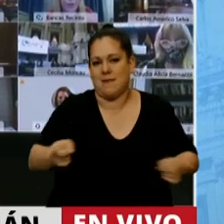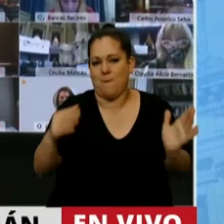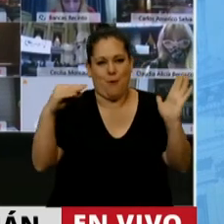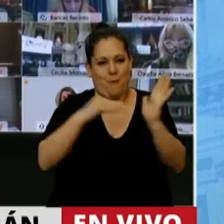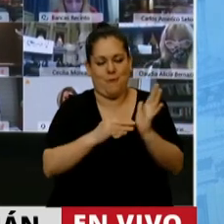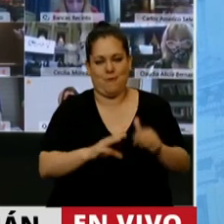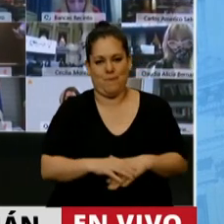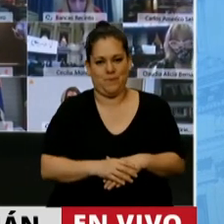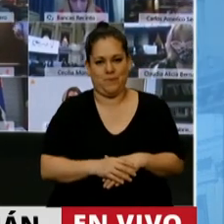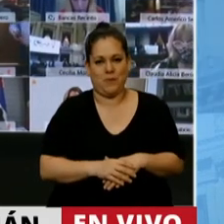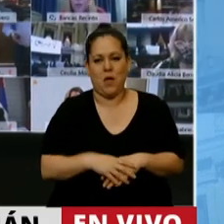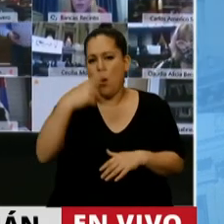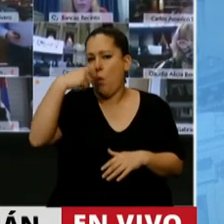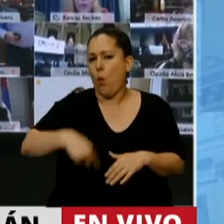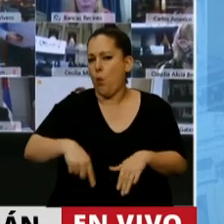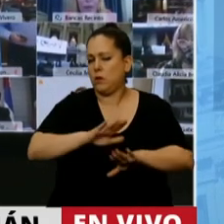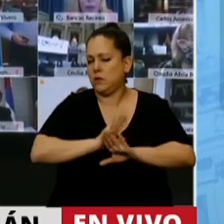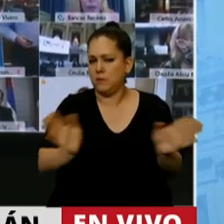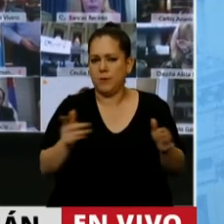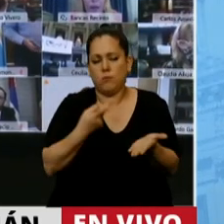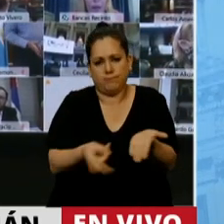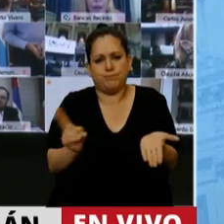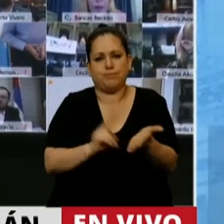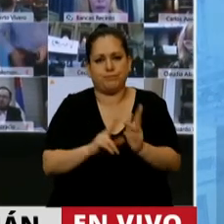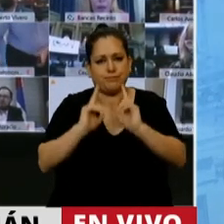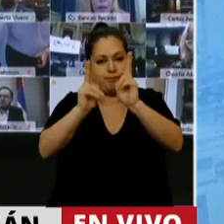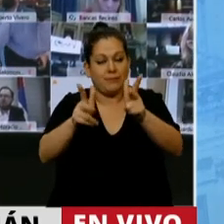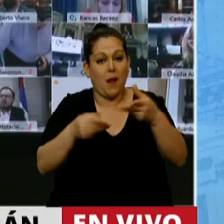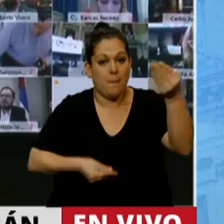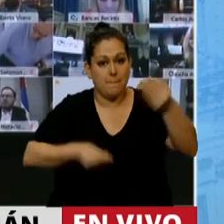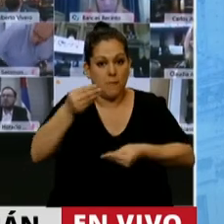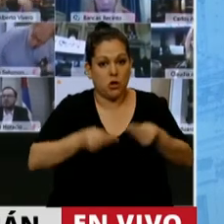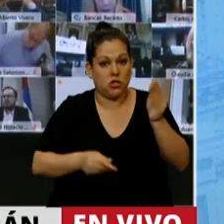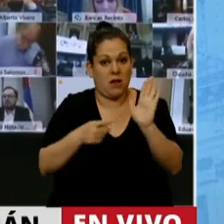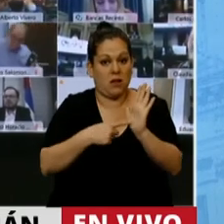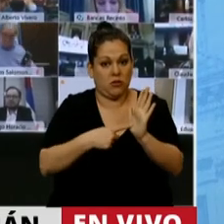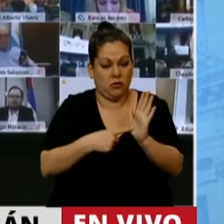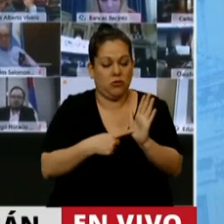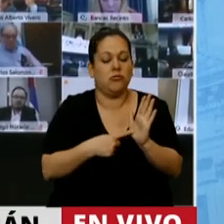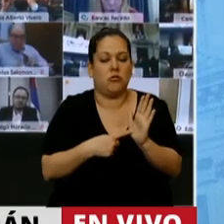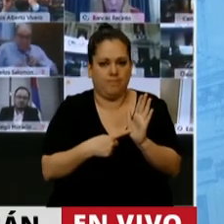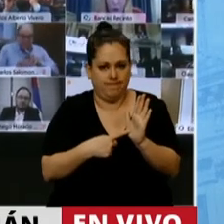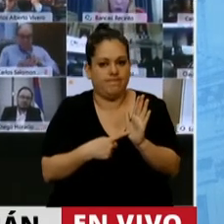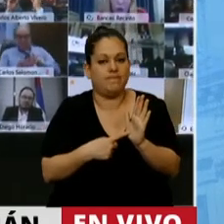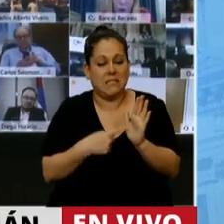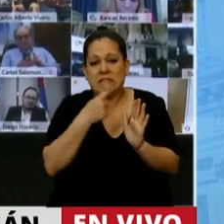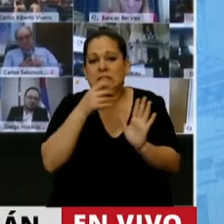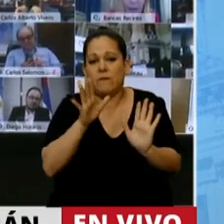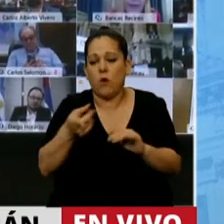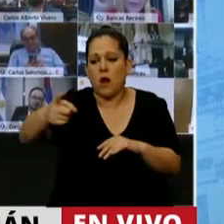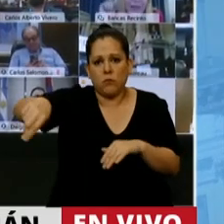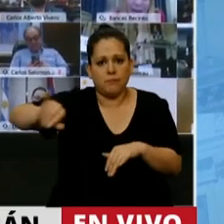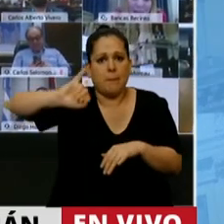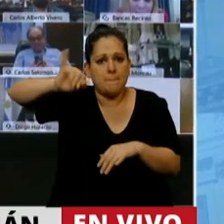sucedido, señor presidente. Y para ir terminando, vuelvo a reiterar, este proyecto supone que si ceden los